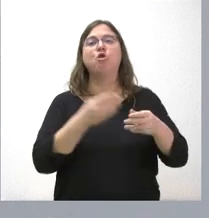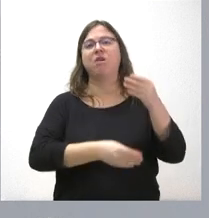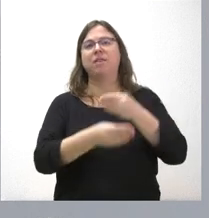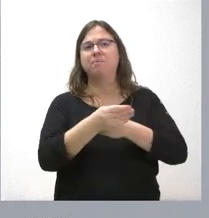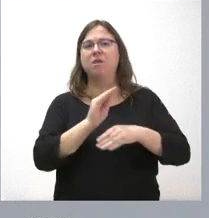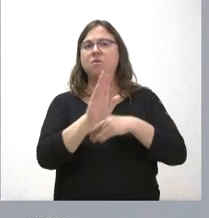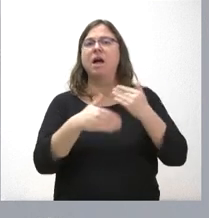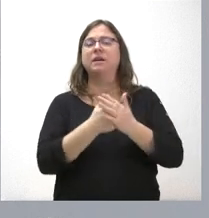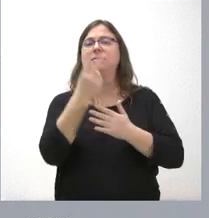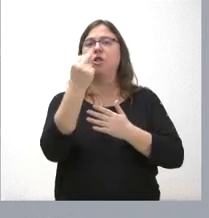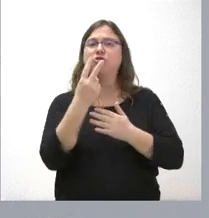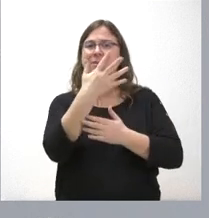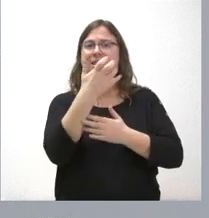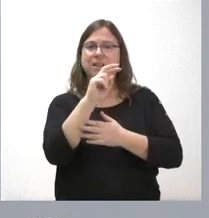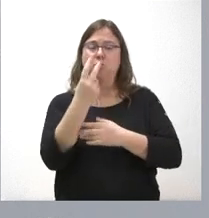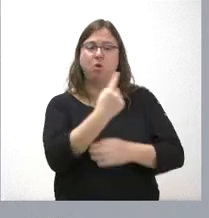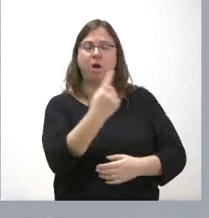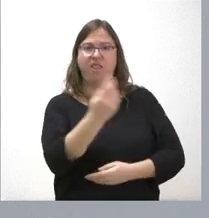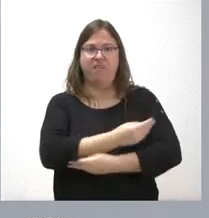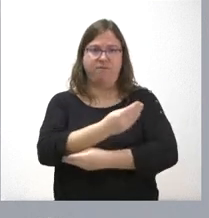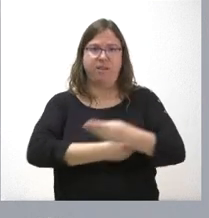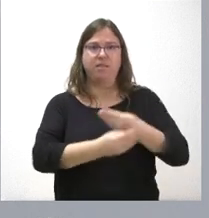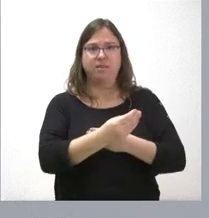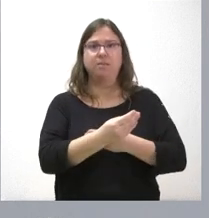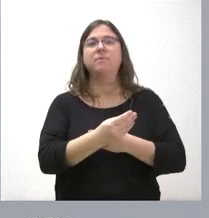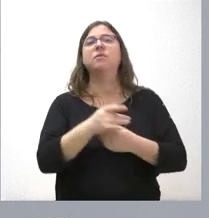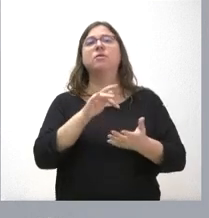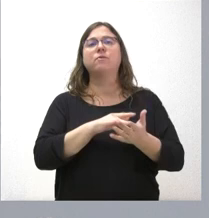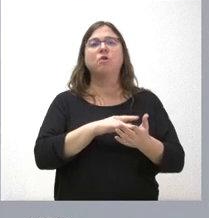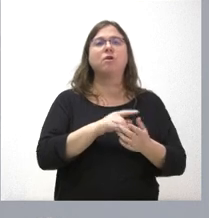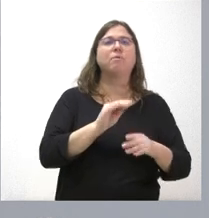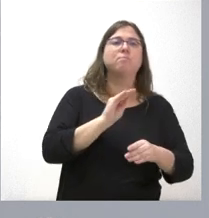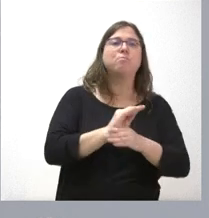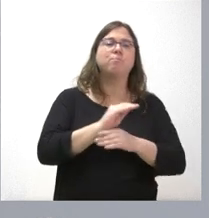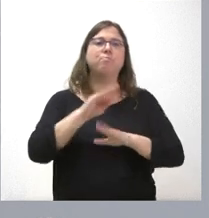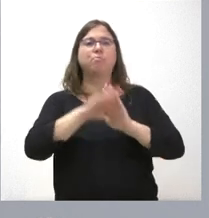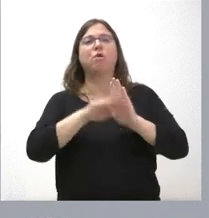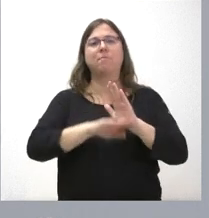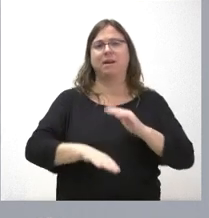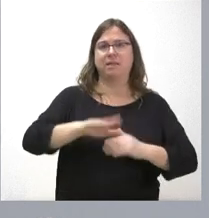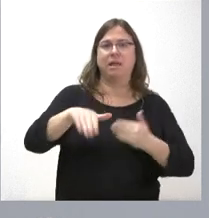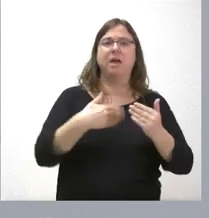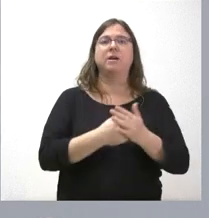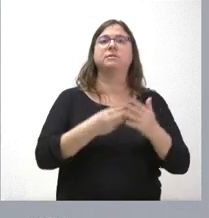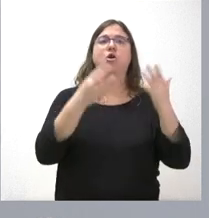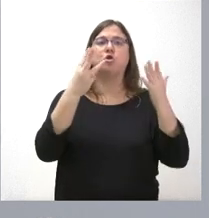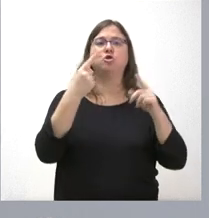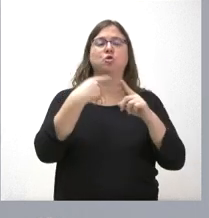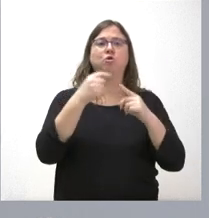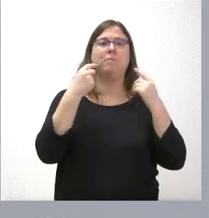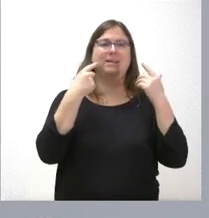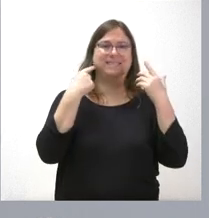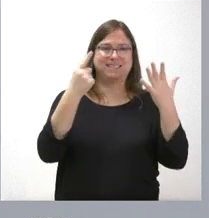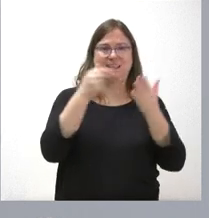ayudas de hasta 2.500 euros por hijo. El aumento de la financiación del programa Crecemos, con hasta 8,6 millones de euros.